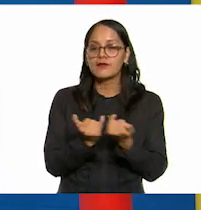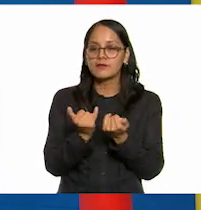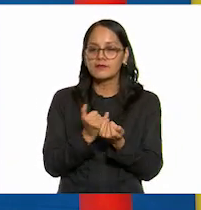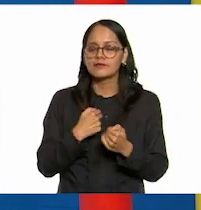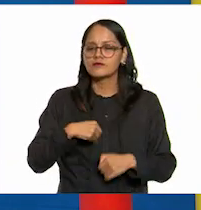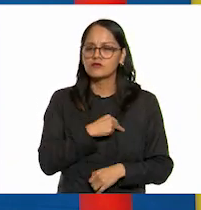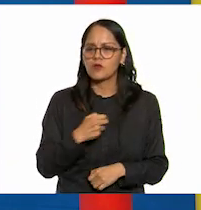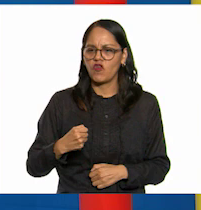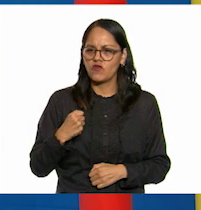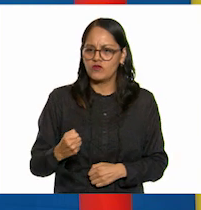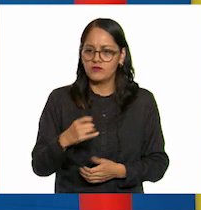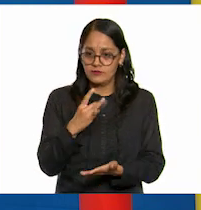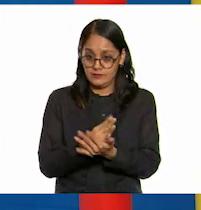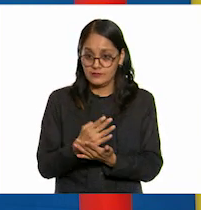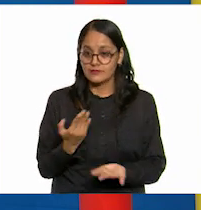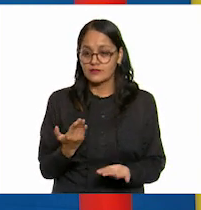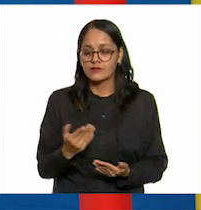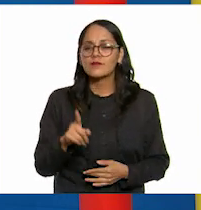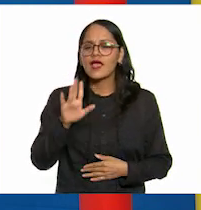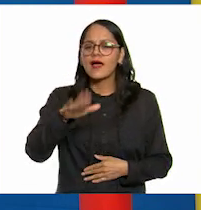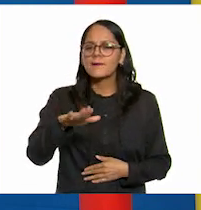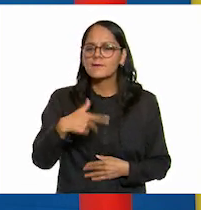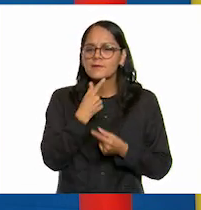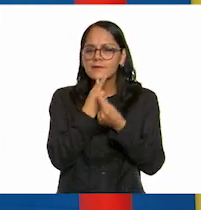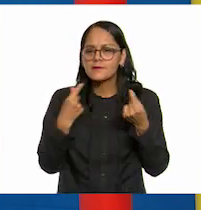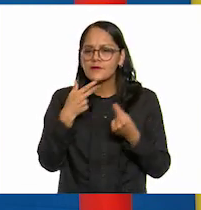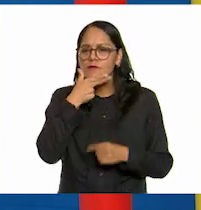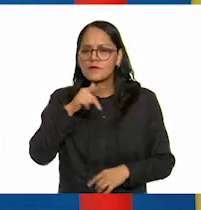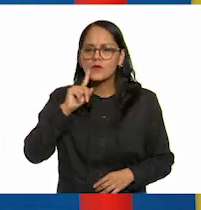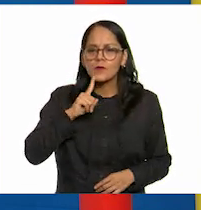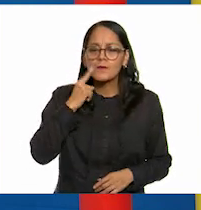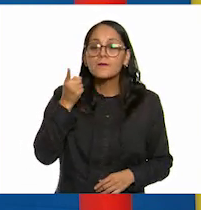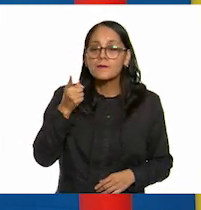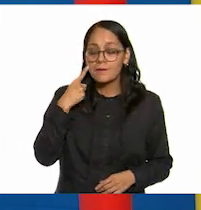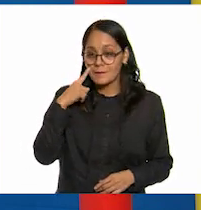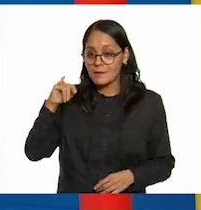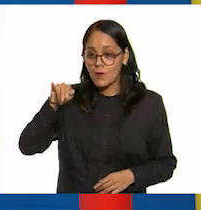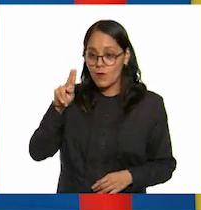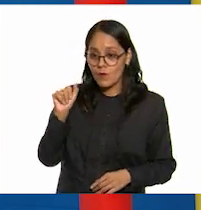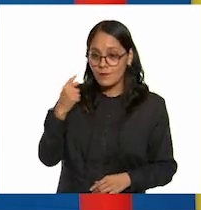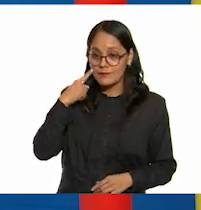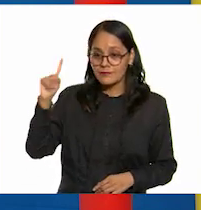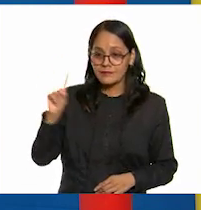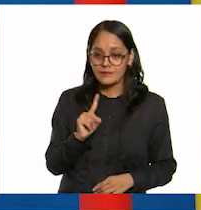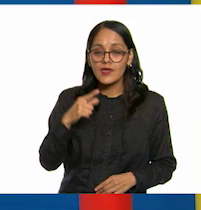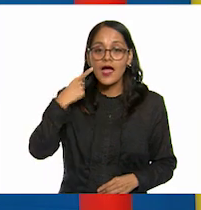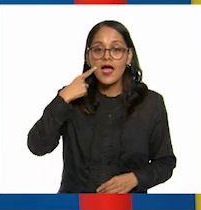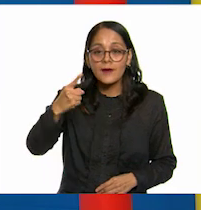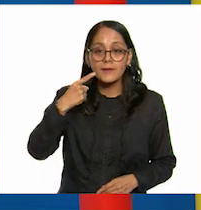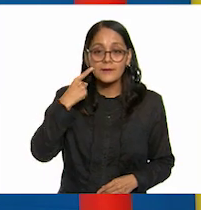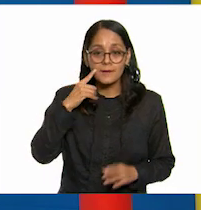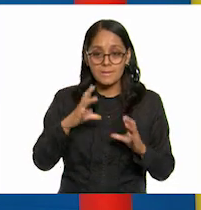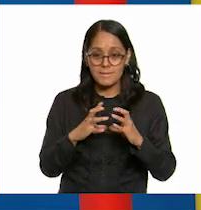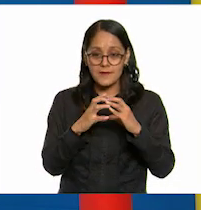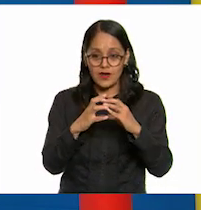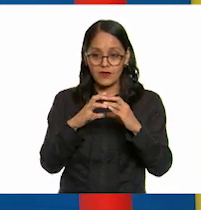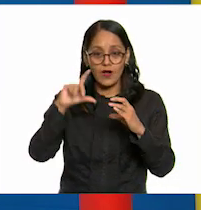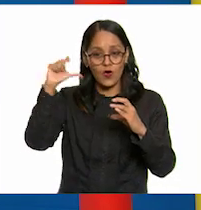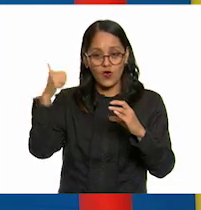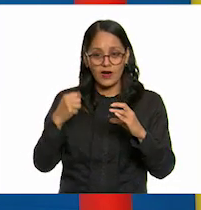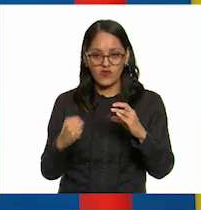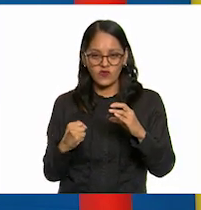aplicación de fuerzas a ver alumnas y alumnos juan carlos observen si aplico otra fuerza a esta pelota